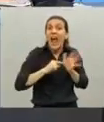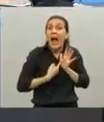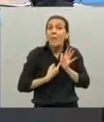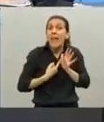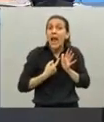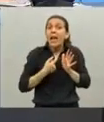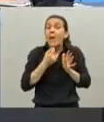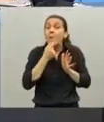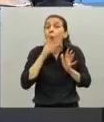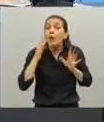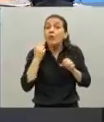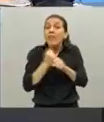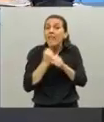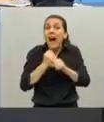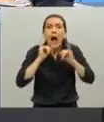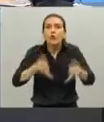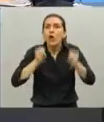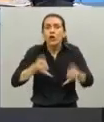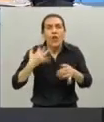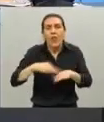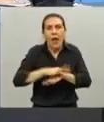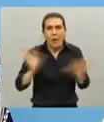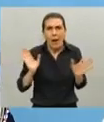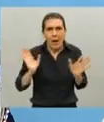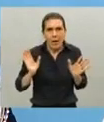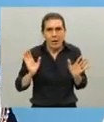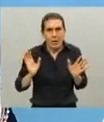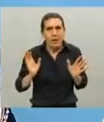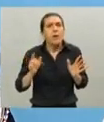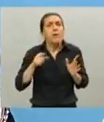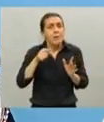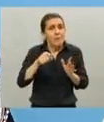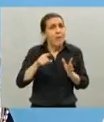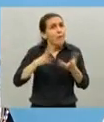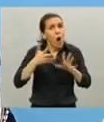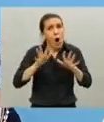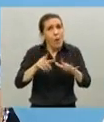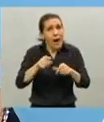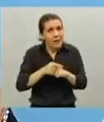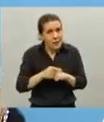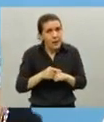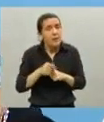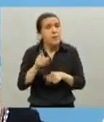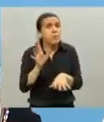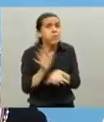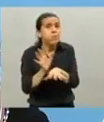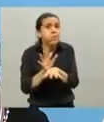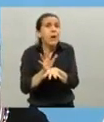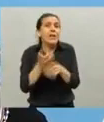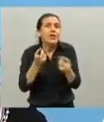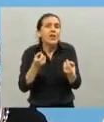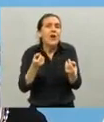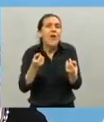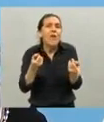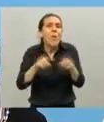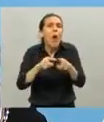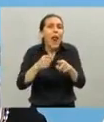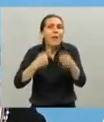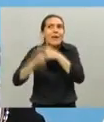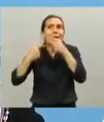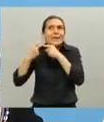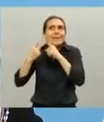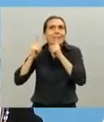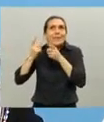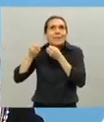y que por lo tanto eso lo vamos a hacer de esa manera y eso significa volver un poco atrás. ¿De acuerdo?